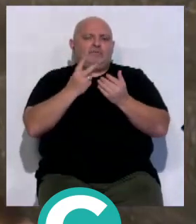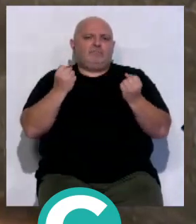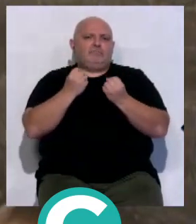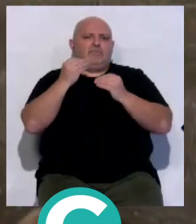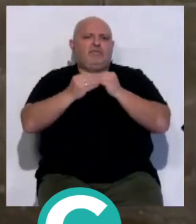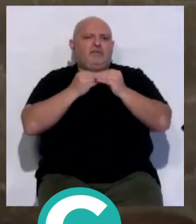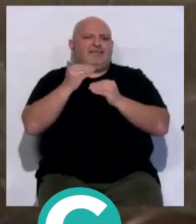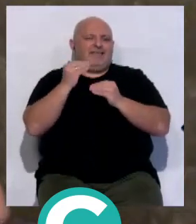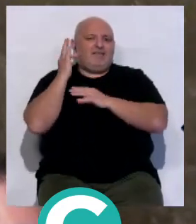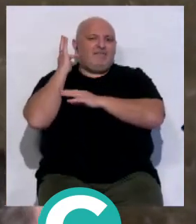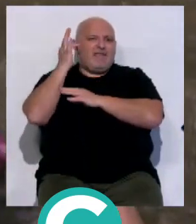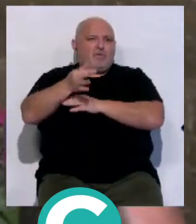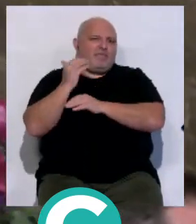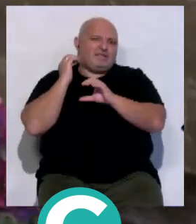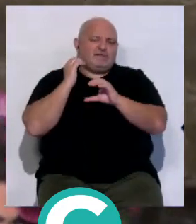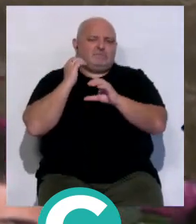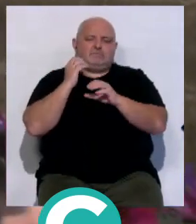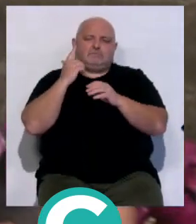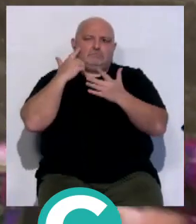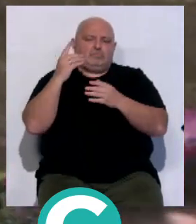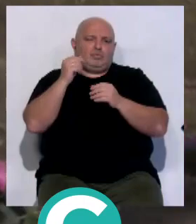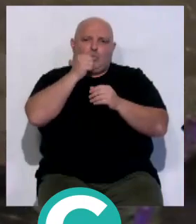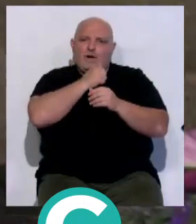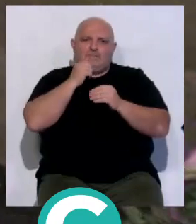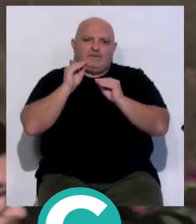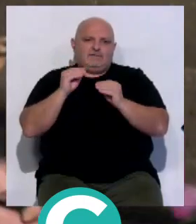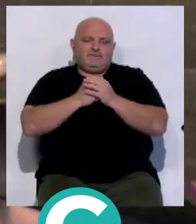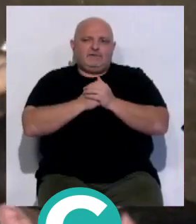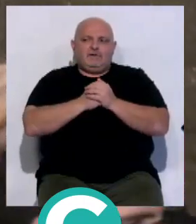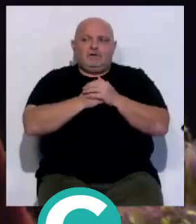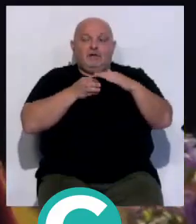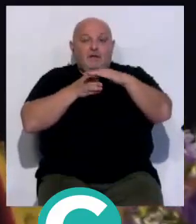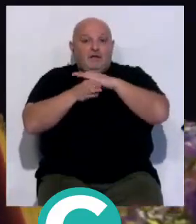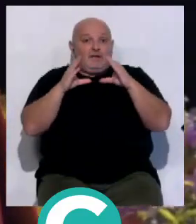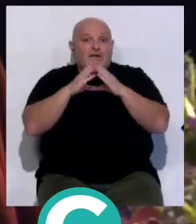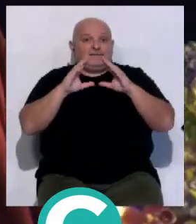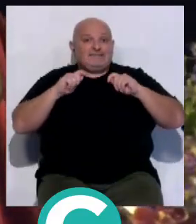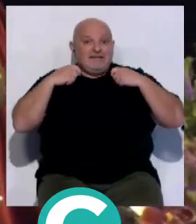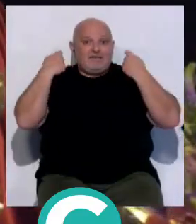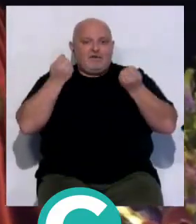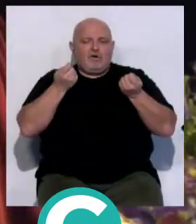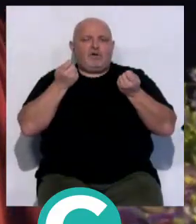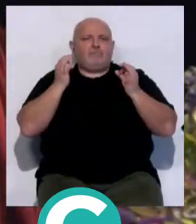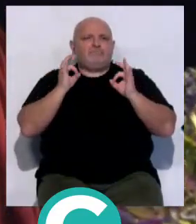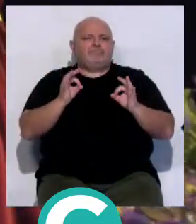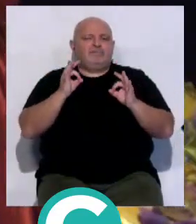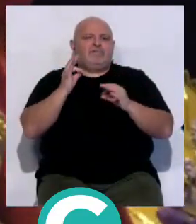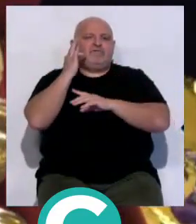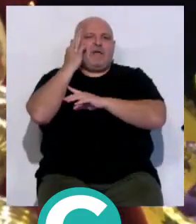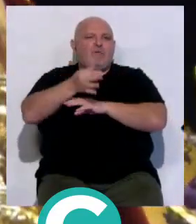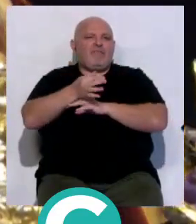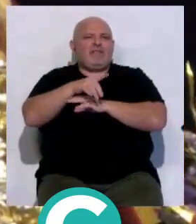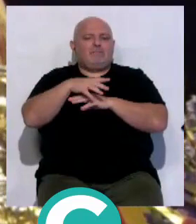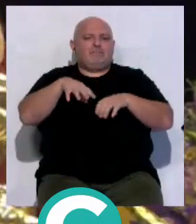celebrando este Vía Crucis como uno de los centrales de su cuaresma. En el interior de la iglesia de San Francisco se celebró el tradicional Vía Crucis